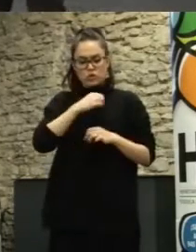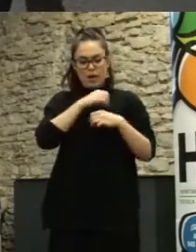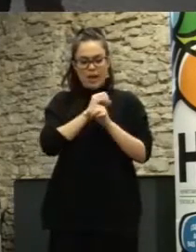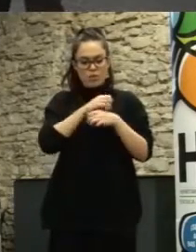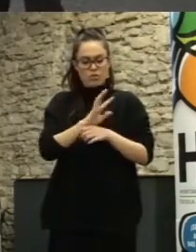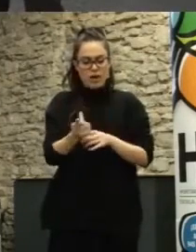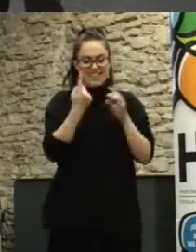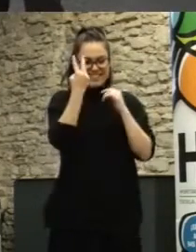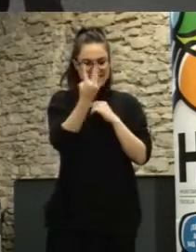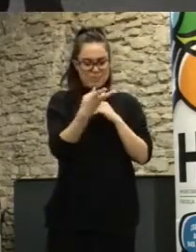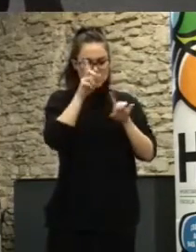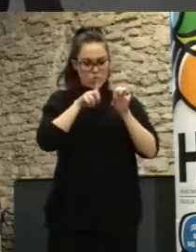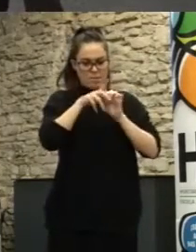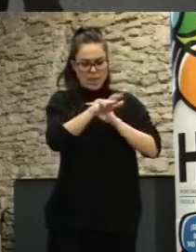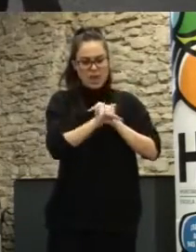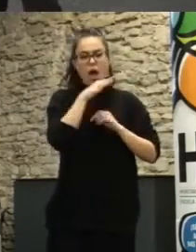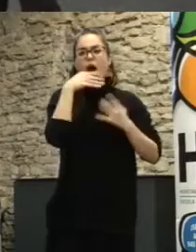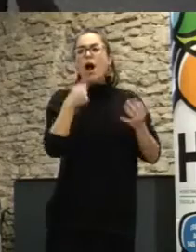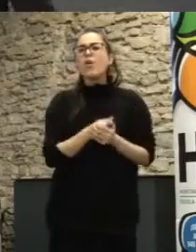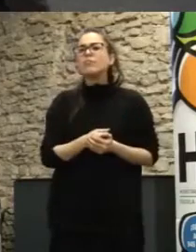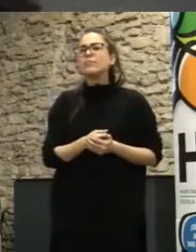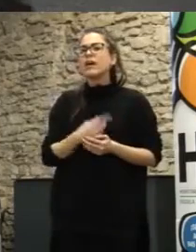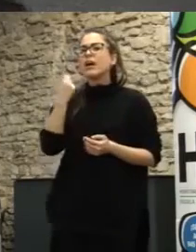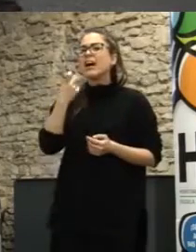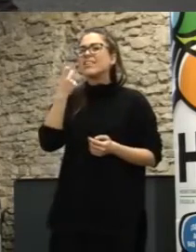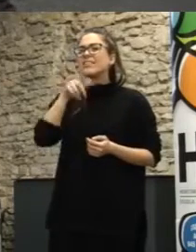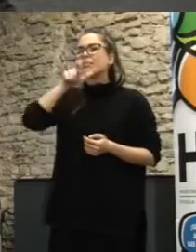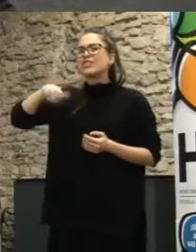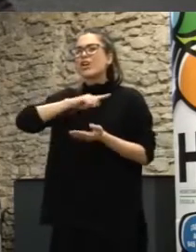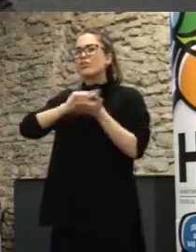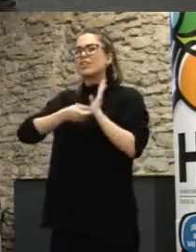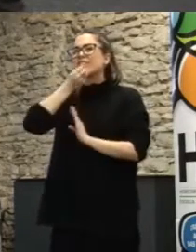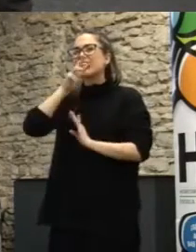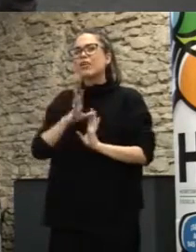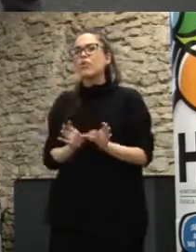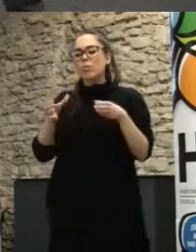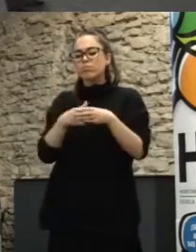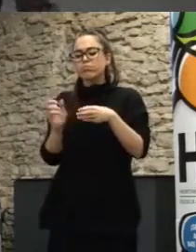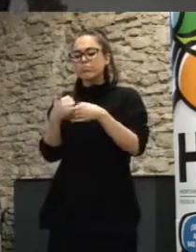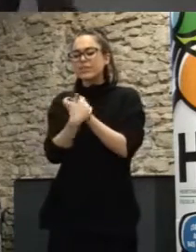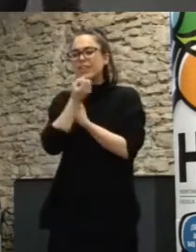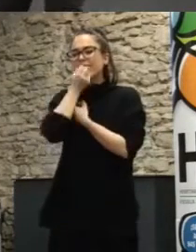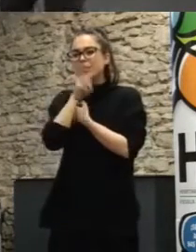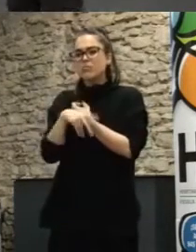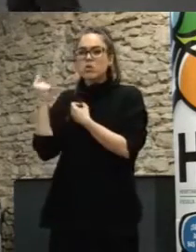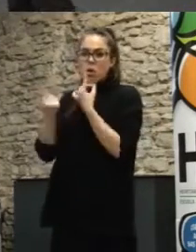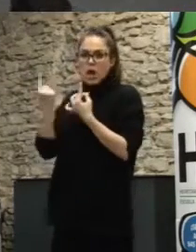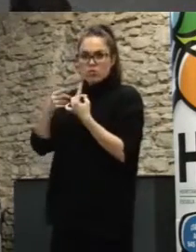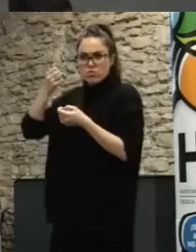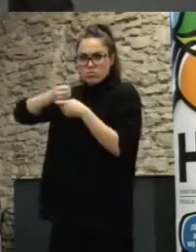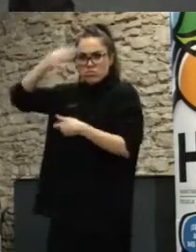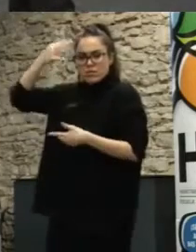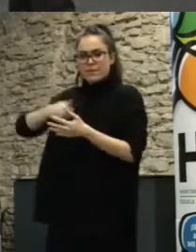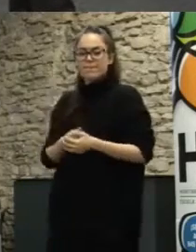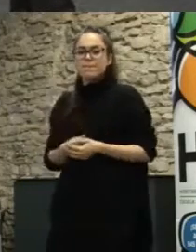cuestiones vamos a ver qué perfiles son los que nos pueden ayudar a esto yo he puesto ahí unos cuantos pero la lógica sería la